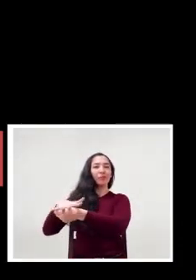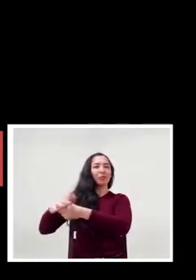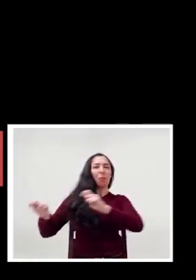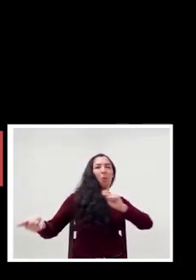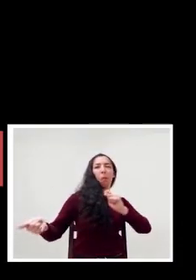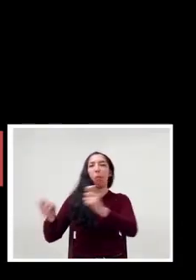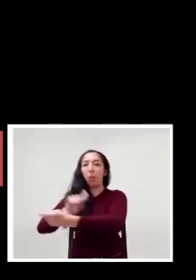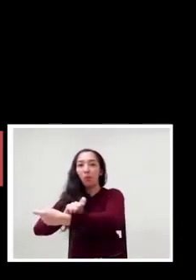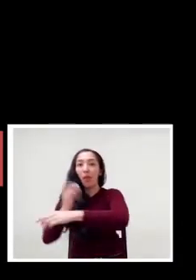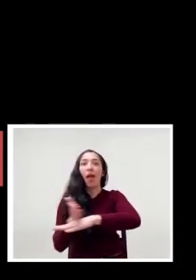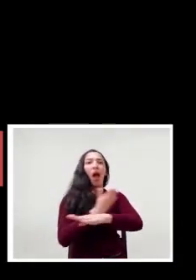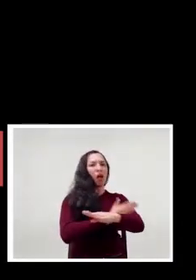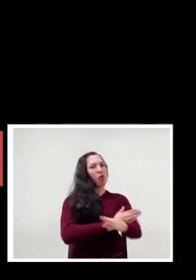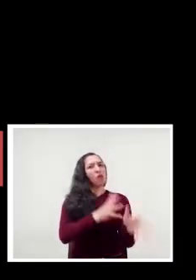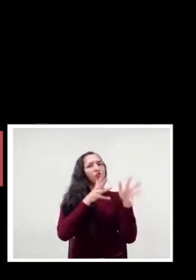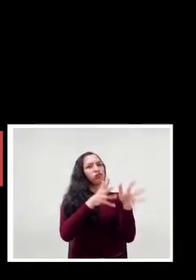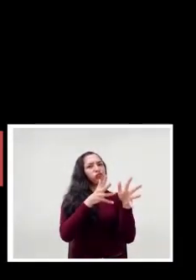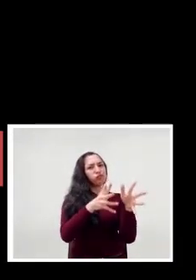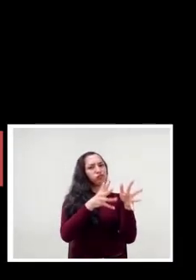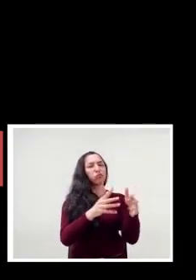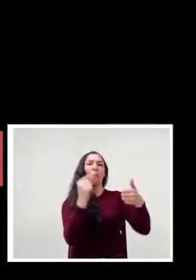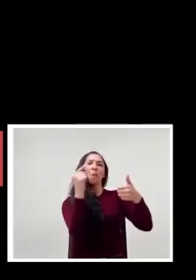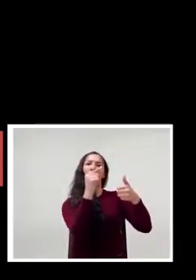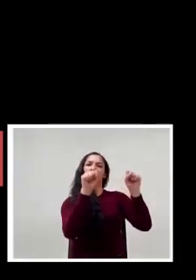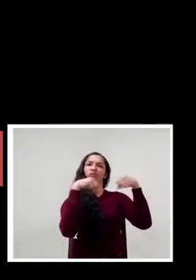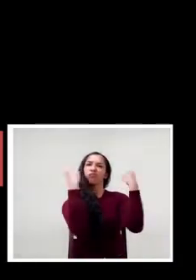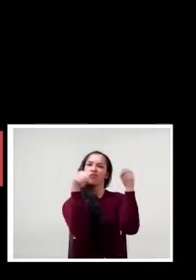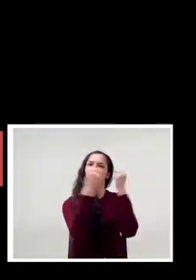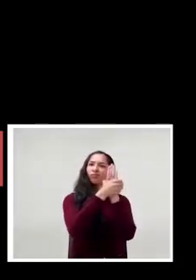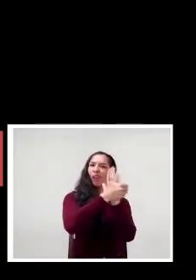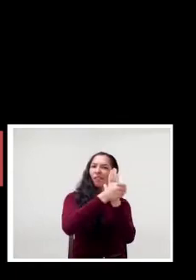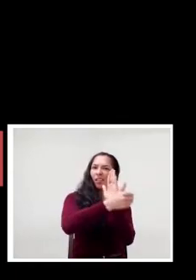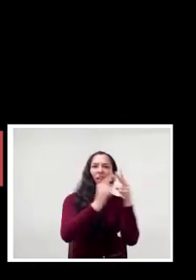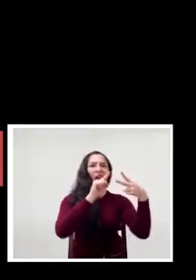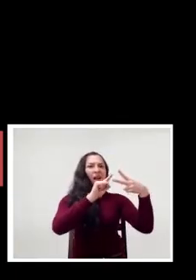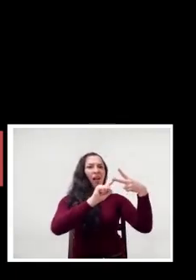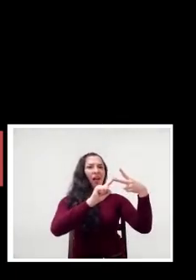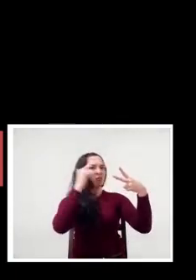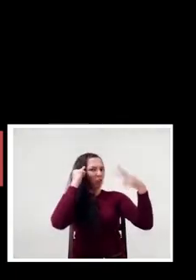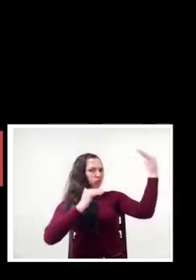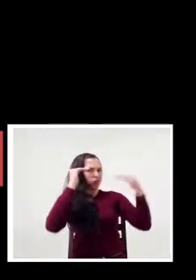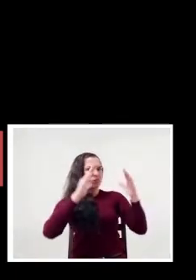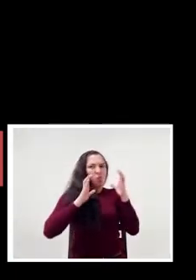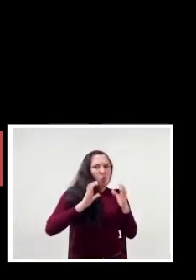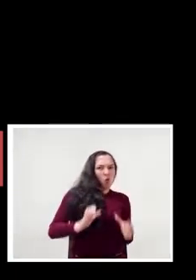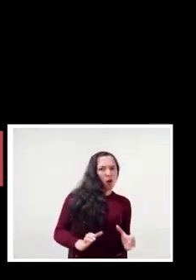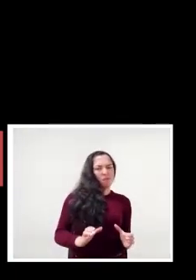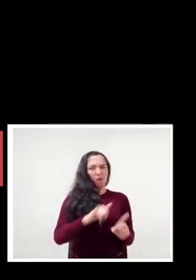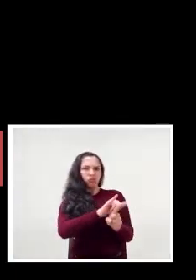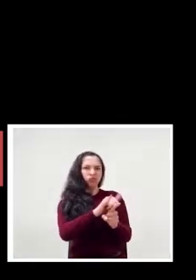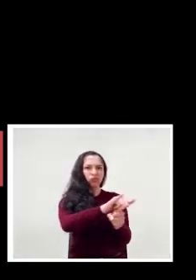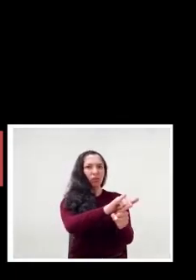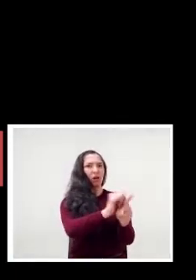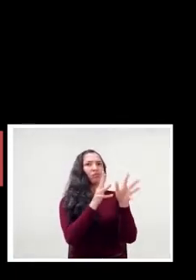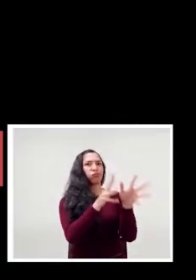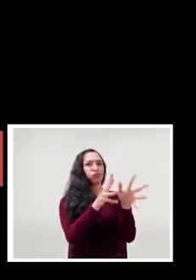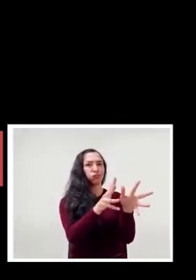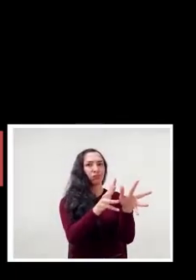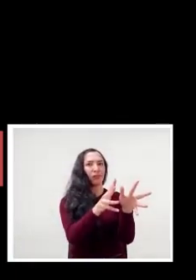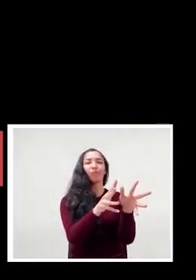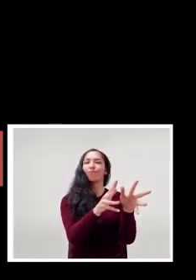enfocarnos en la enseñanza de las habilidades motrices y capacidades físicas y coordinativas,